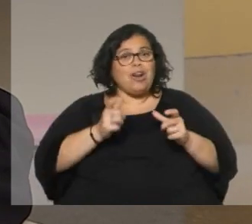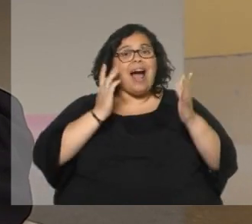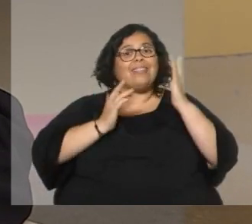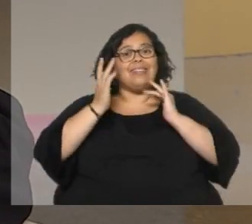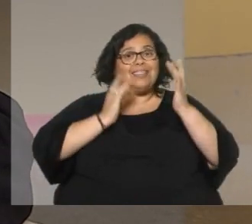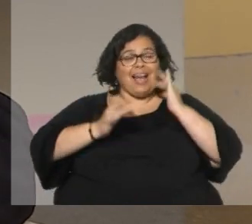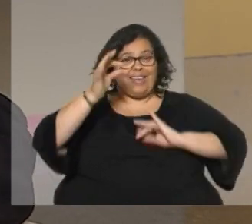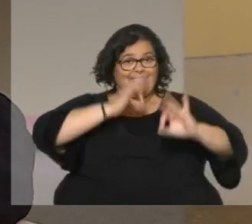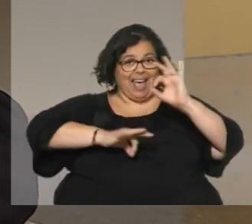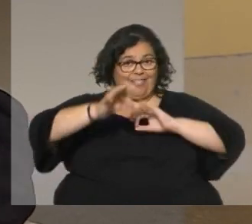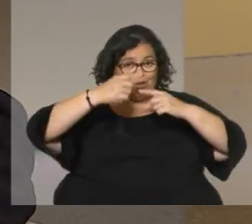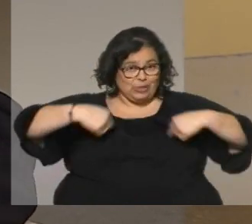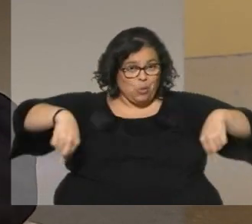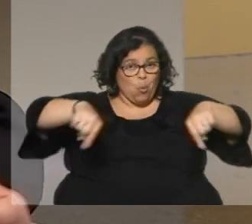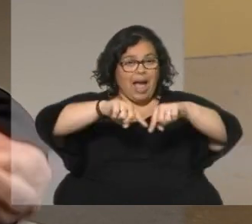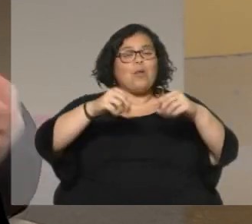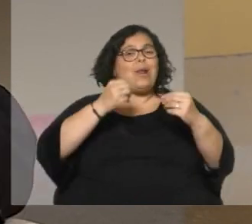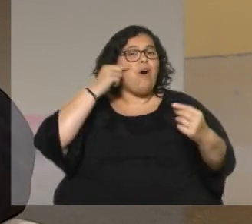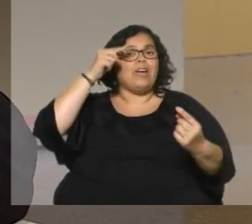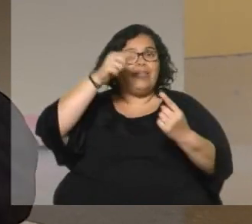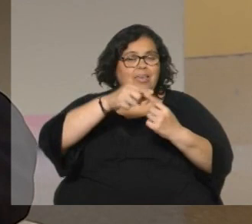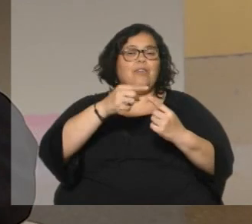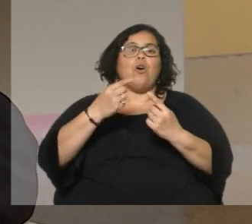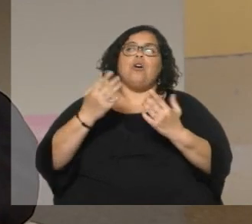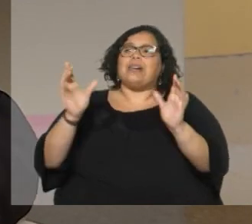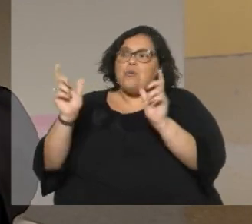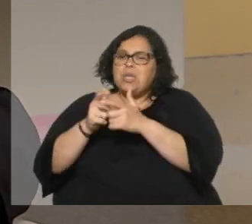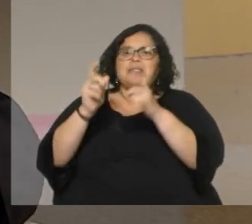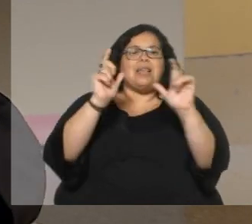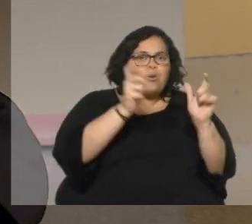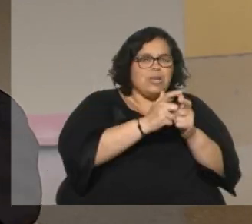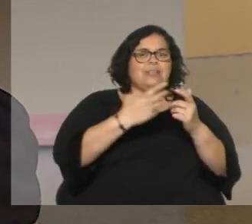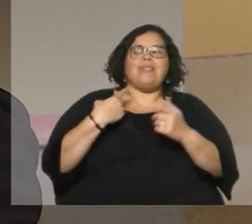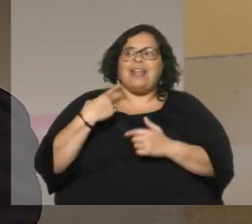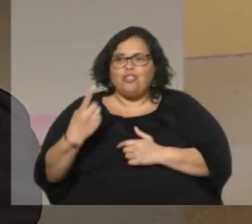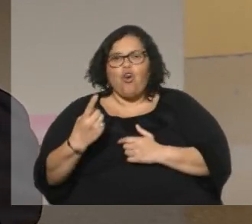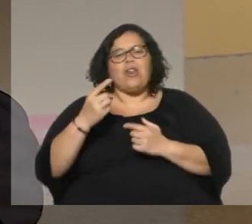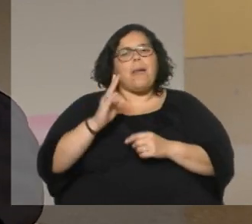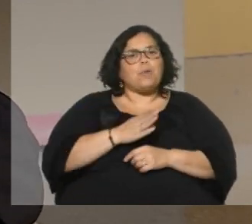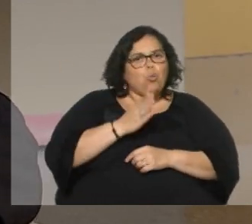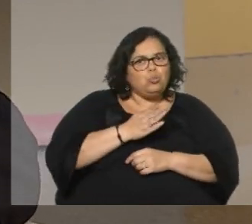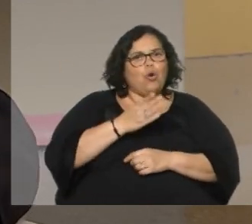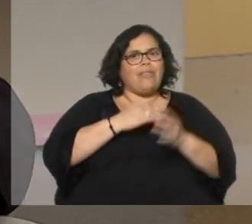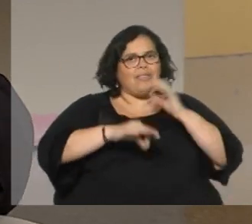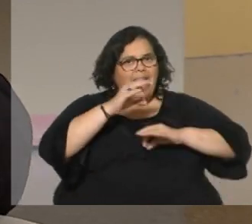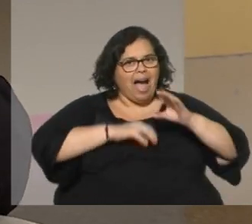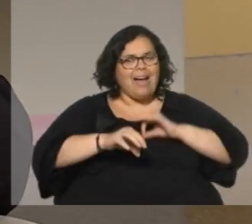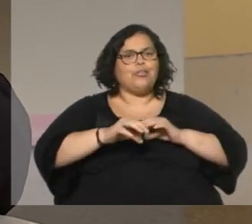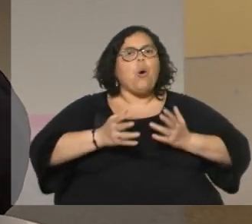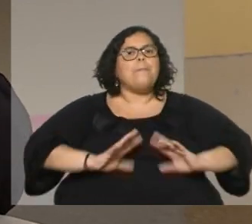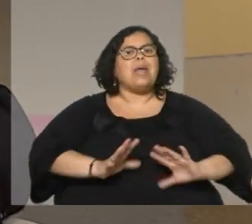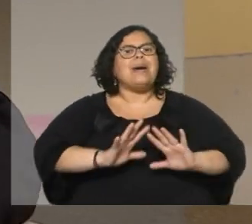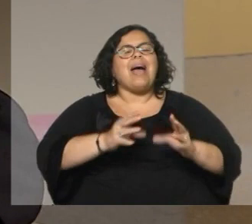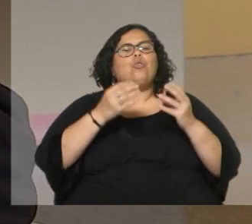que tiene como principal cometido reunirse con directores con algunos productores preparando el